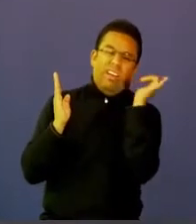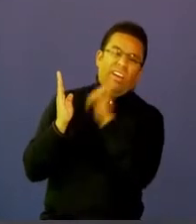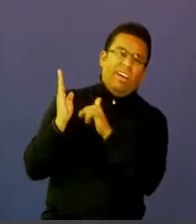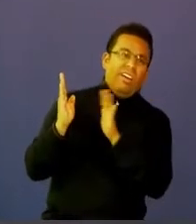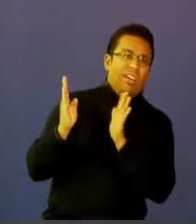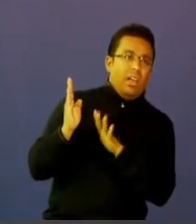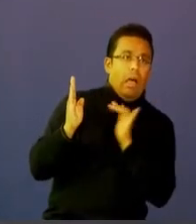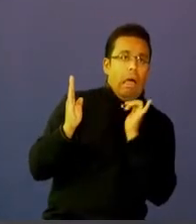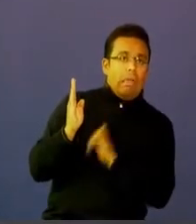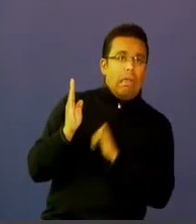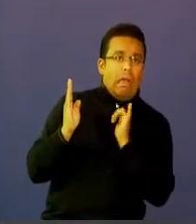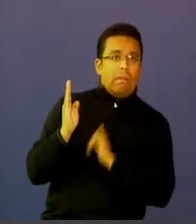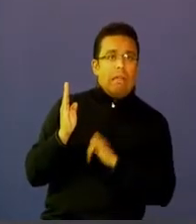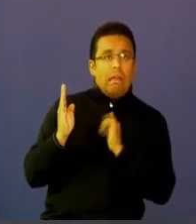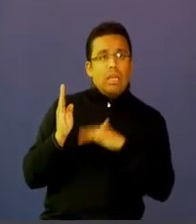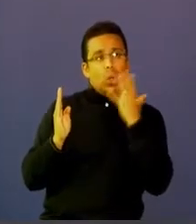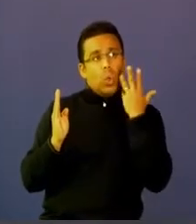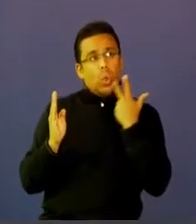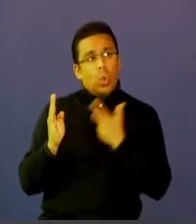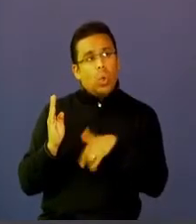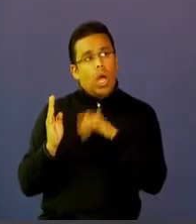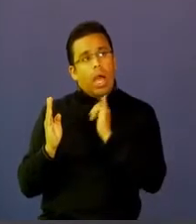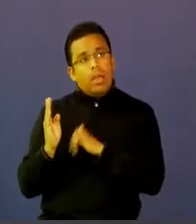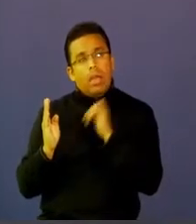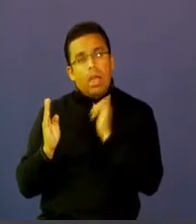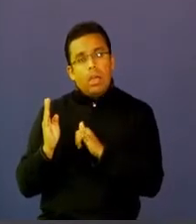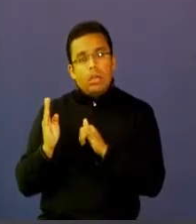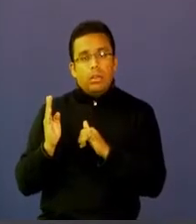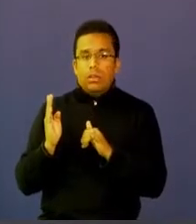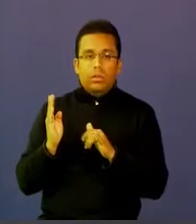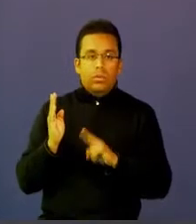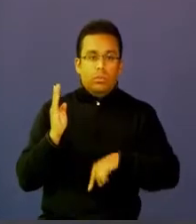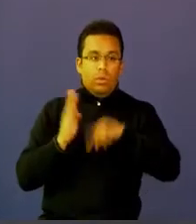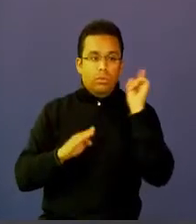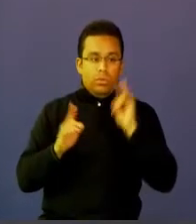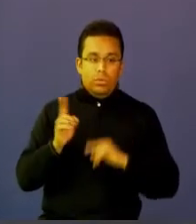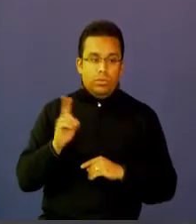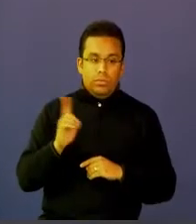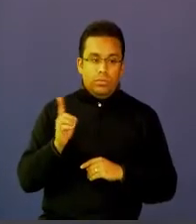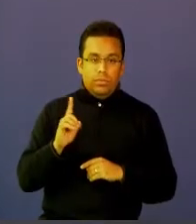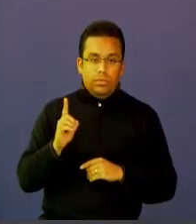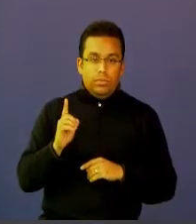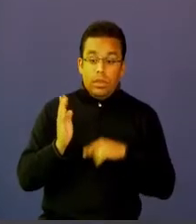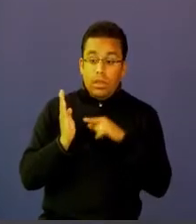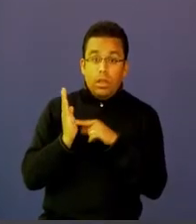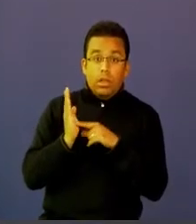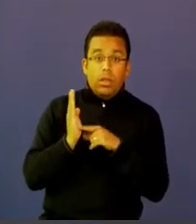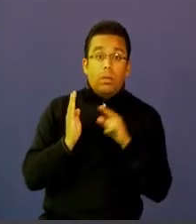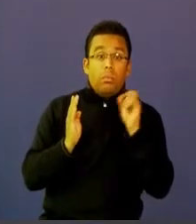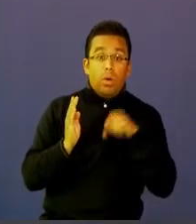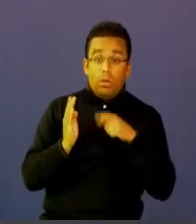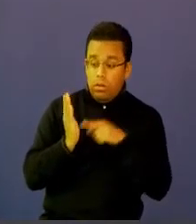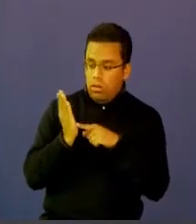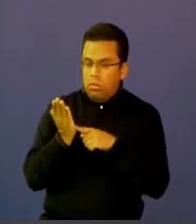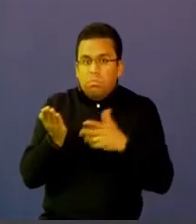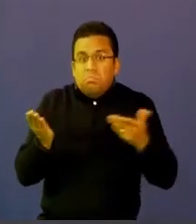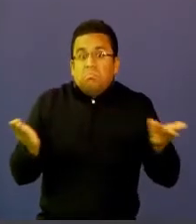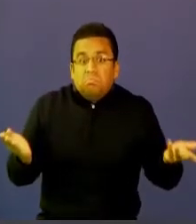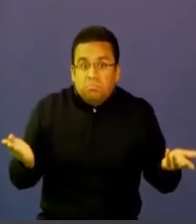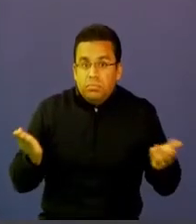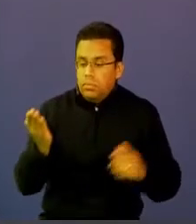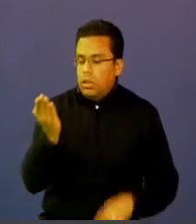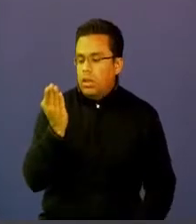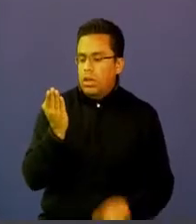tener la misma información todos los días. En la medida, si hacemos algún análisis, podemos darnos cuenta que,